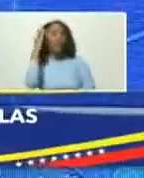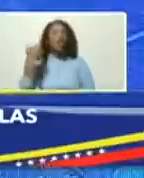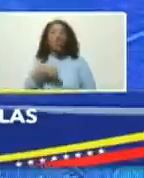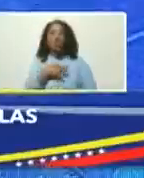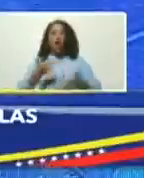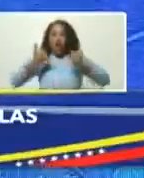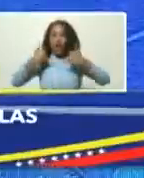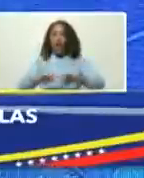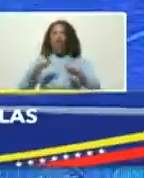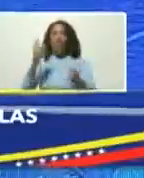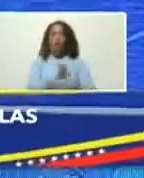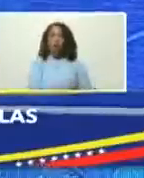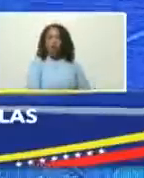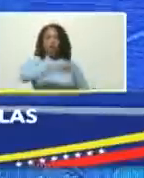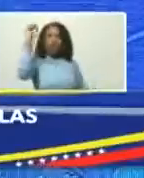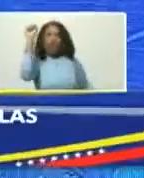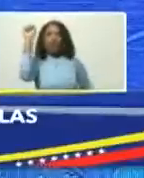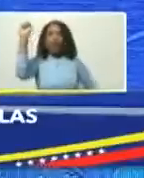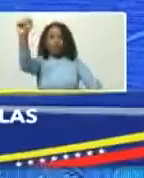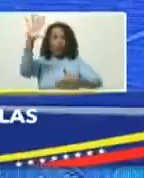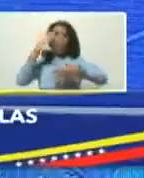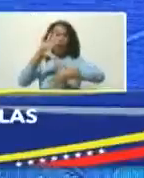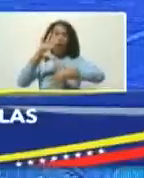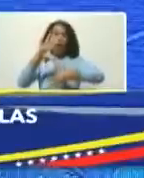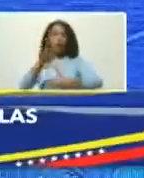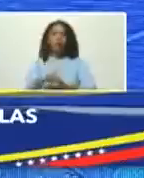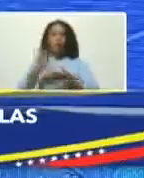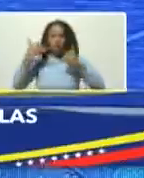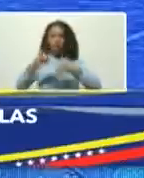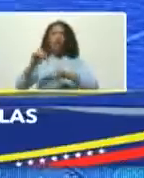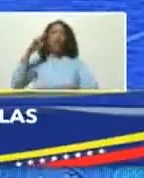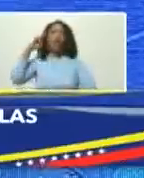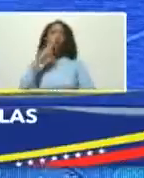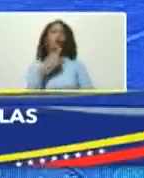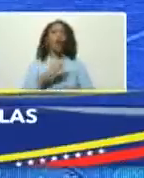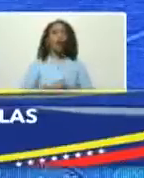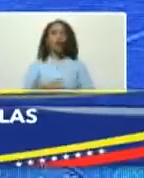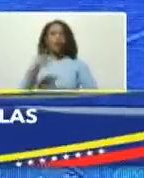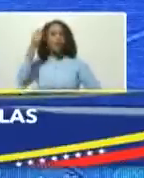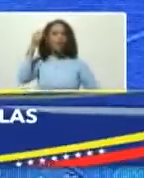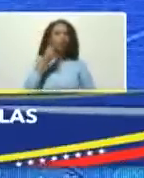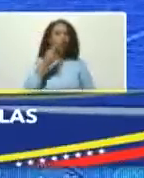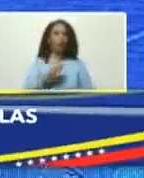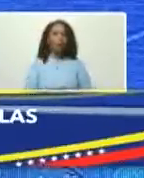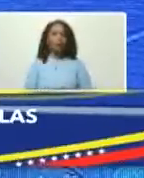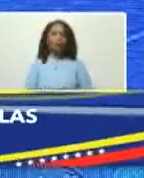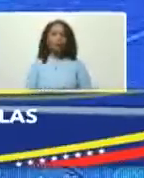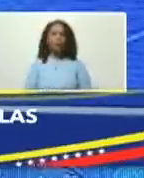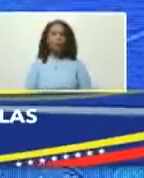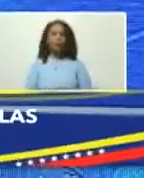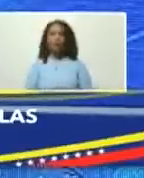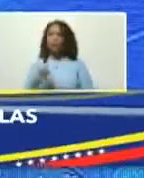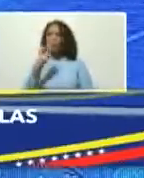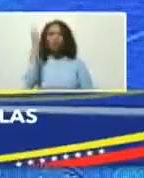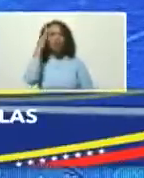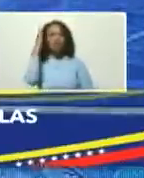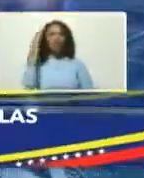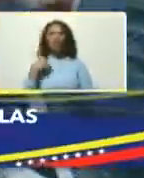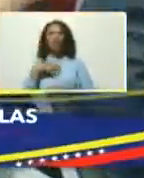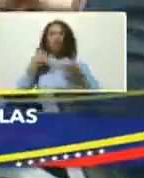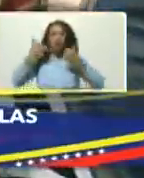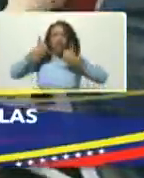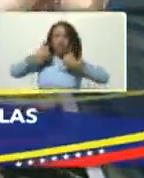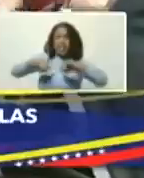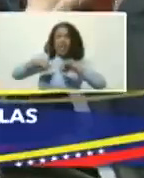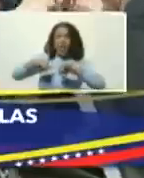hijos de los libertadores de América los hijos de Bolívar de Sucre no saben que somos los hijos